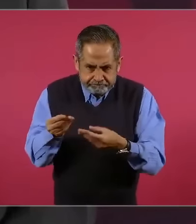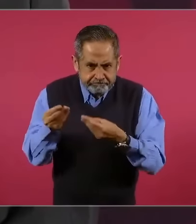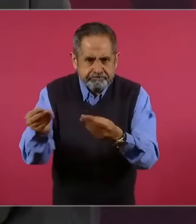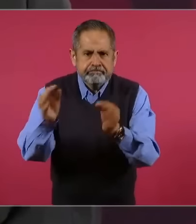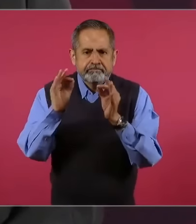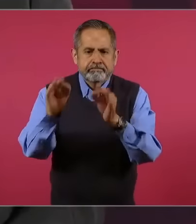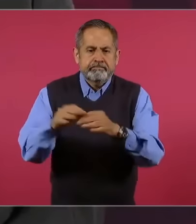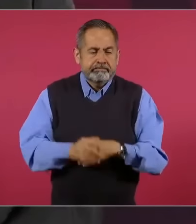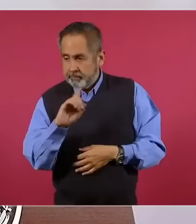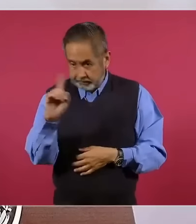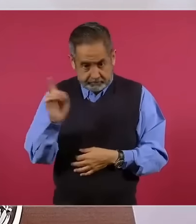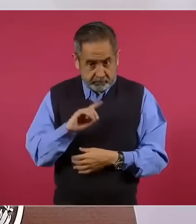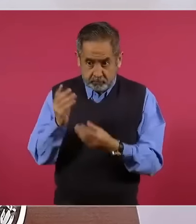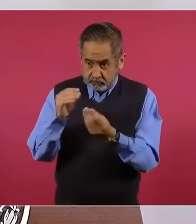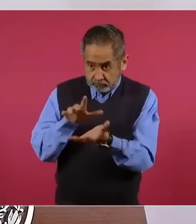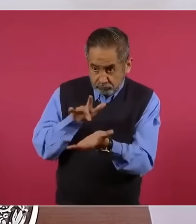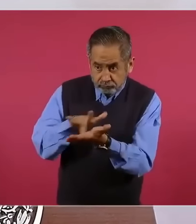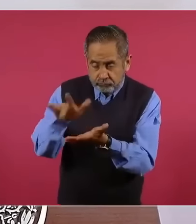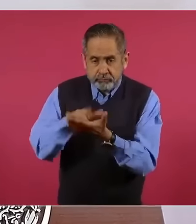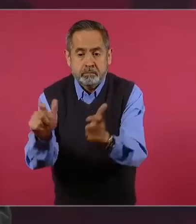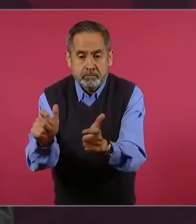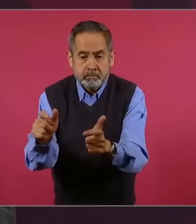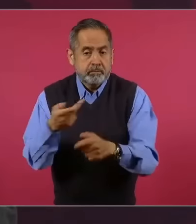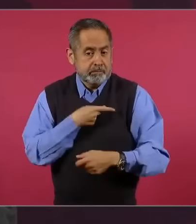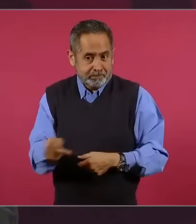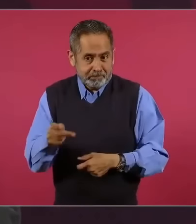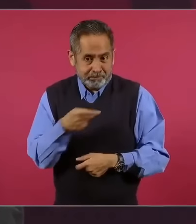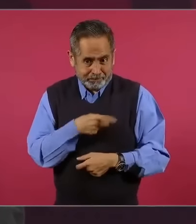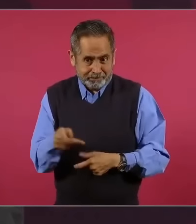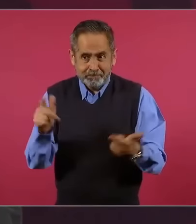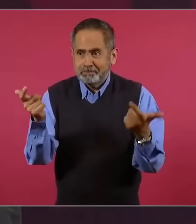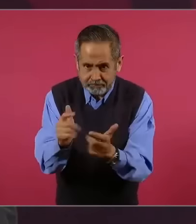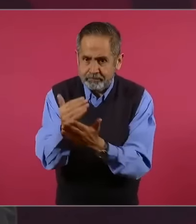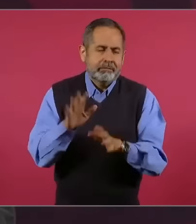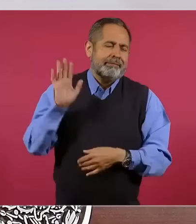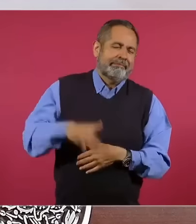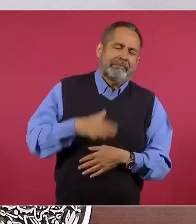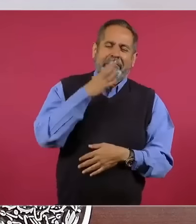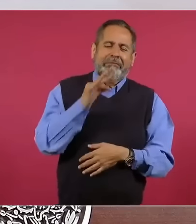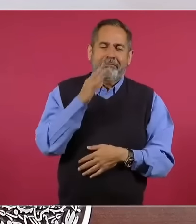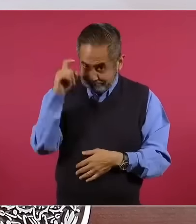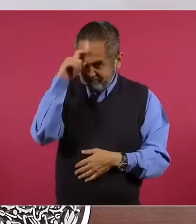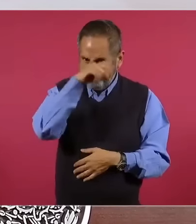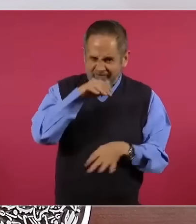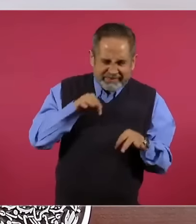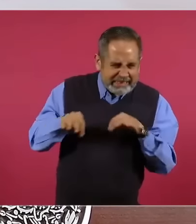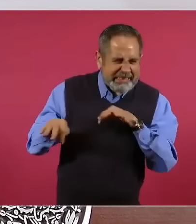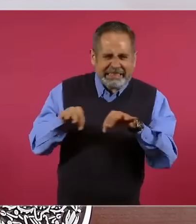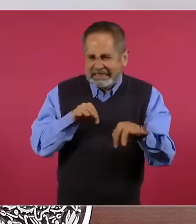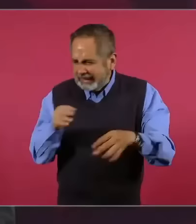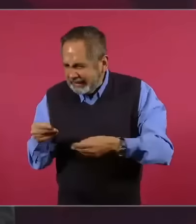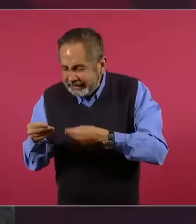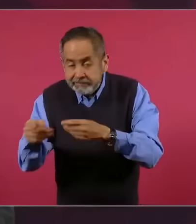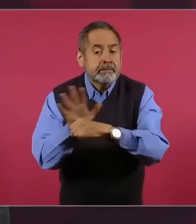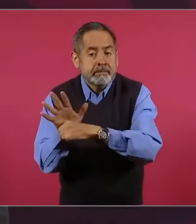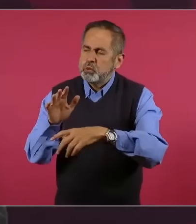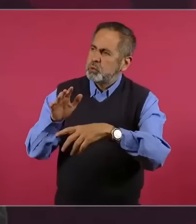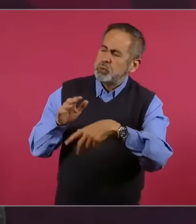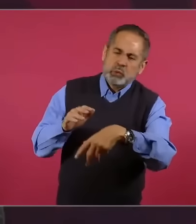poca cosa reducir la pobreza, reducir la desigualdad. Después de la pandemia